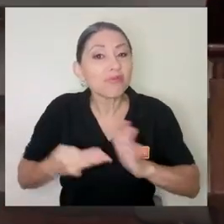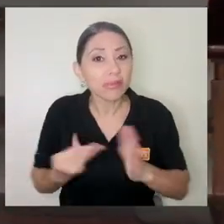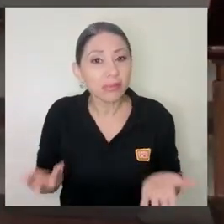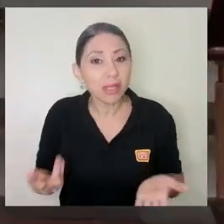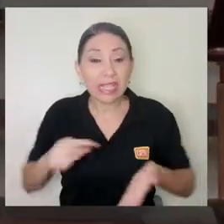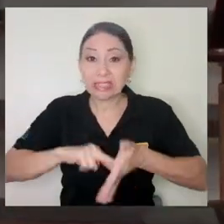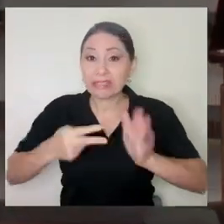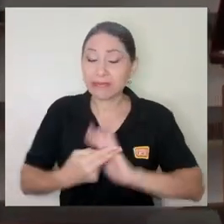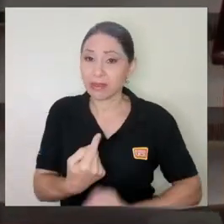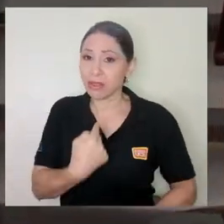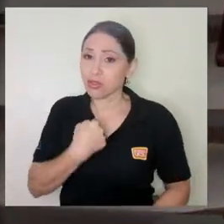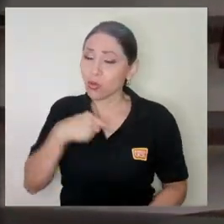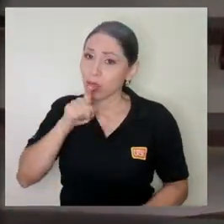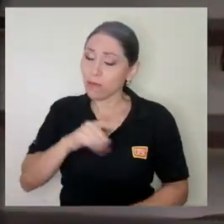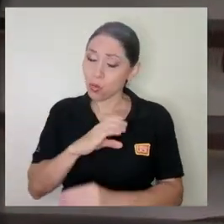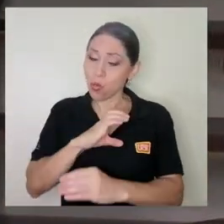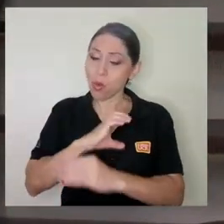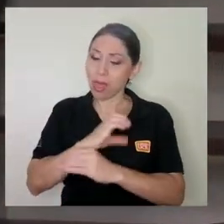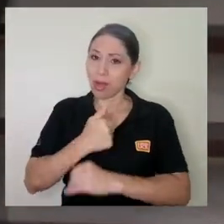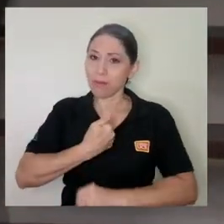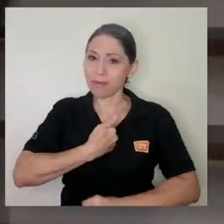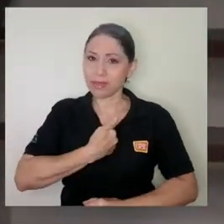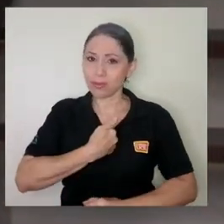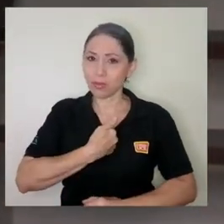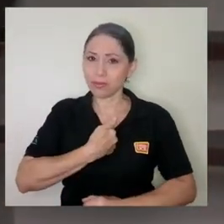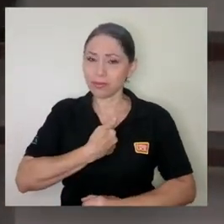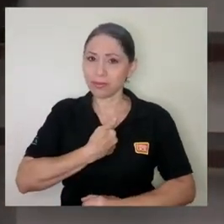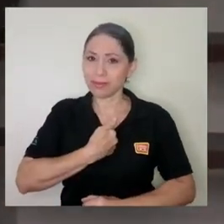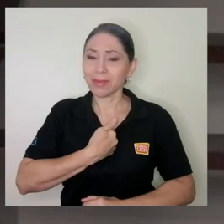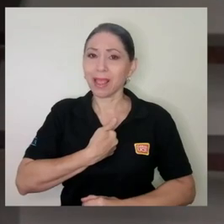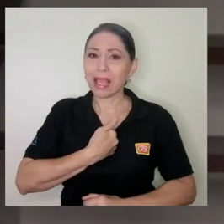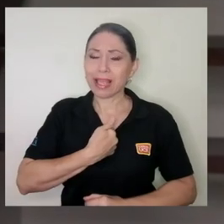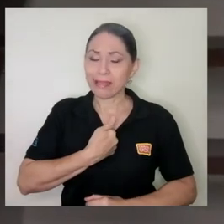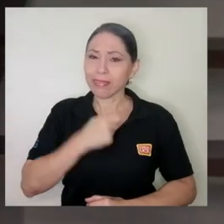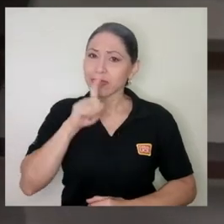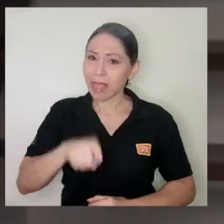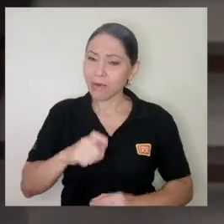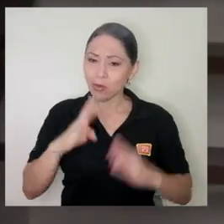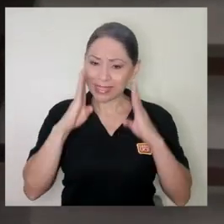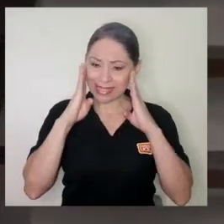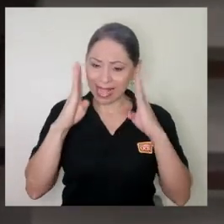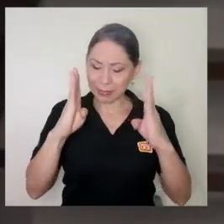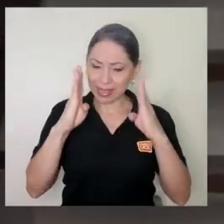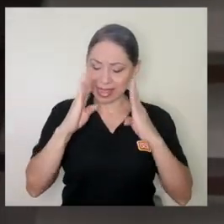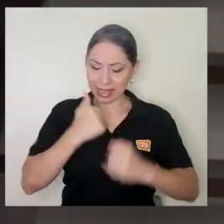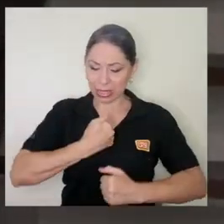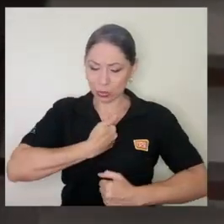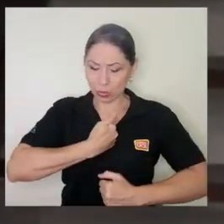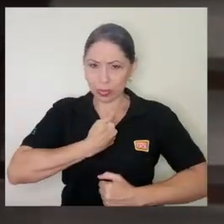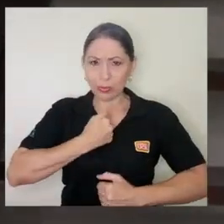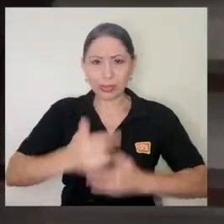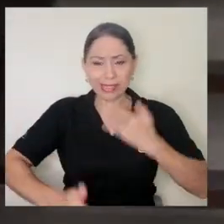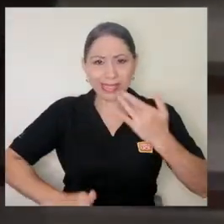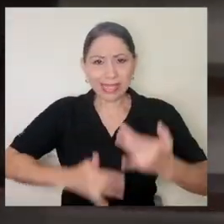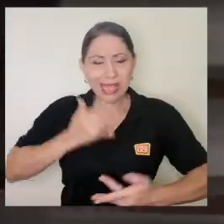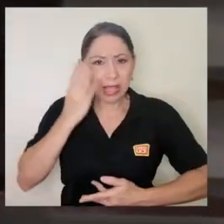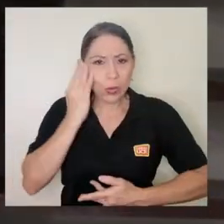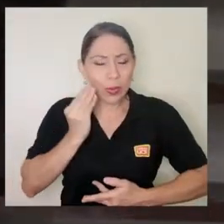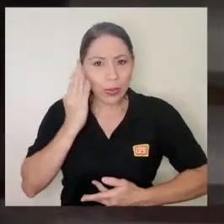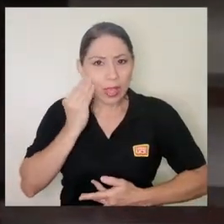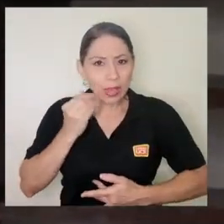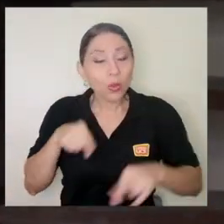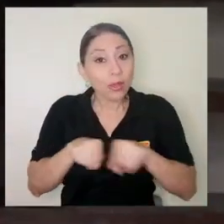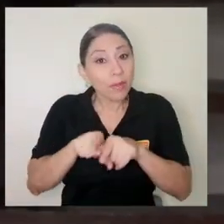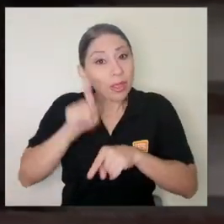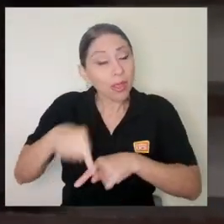qué me refiero? me refiero a que yo tengo que cuidarme a mí mismo es de estar pendiente de lo que yo estoy sintiendo viviendo además